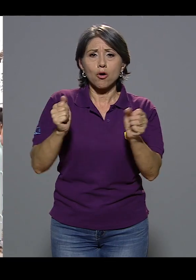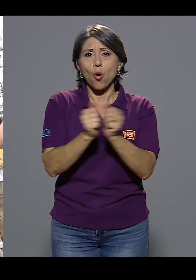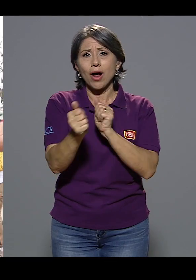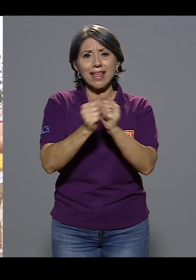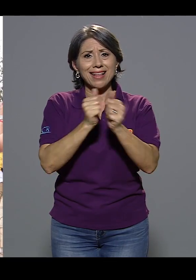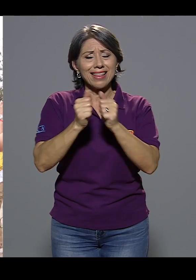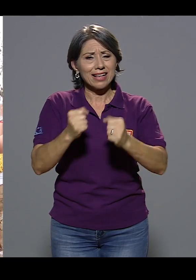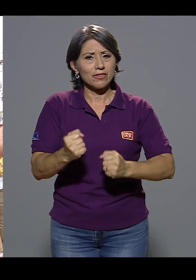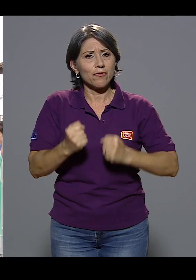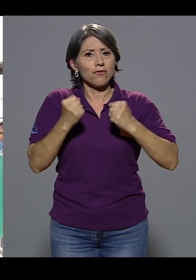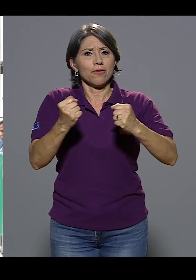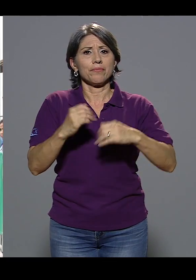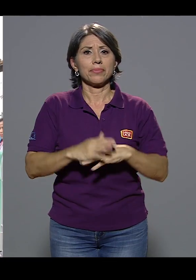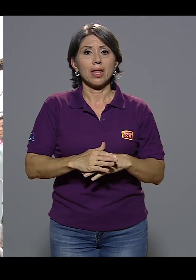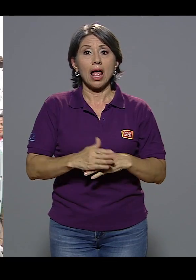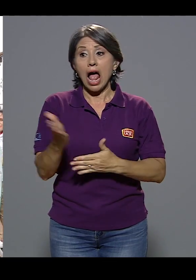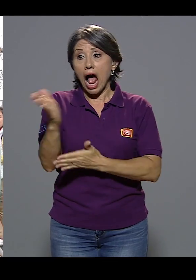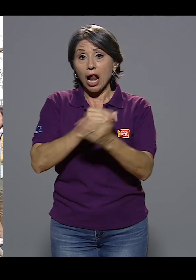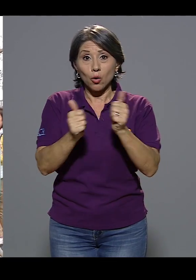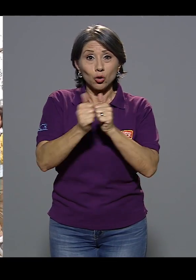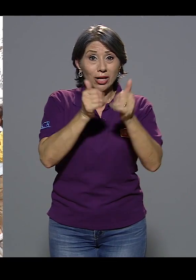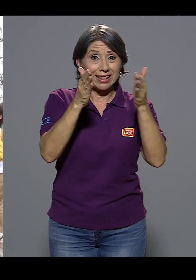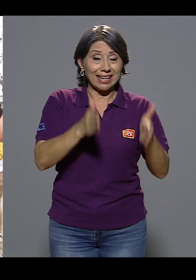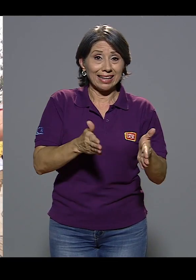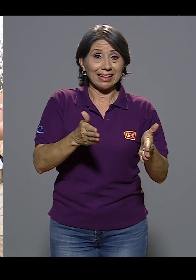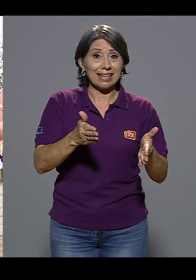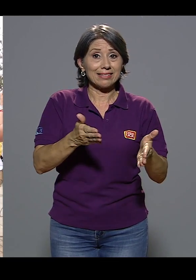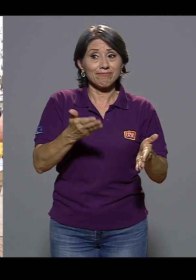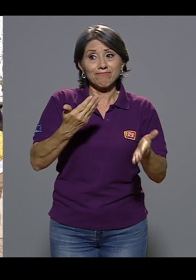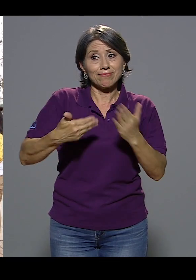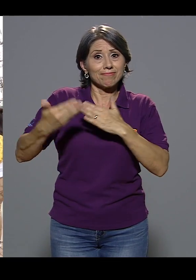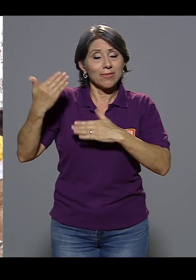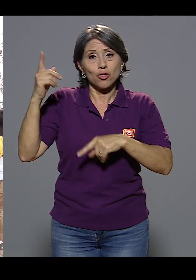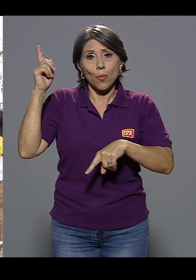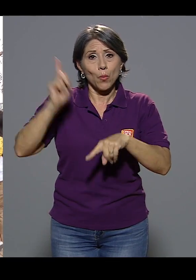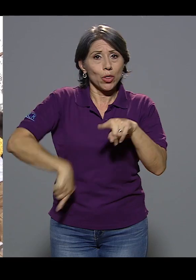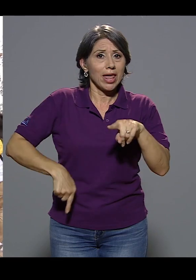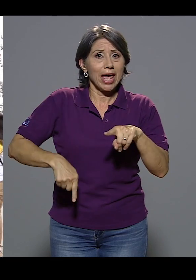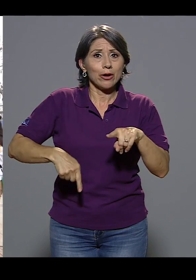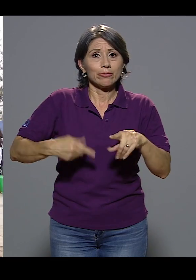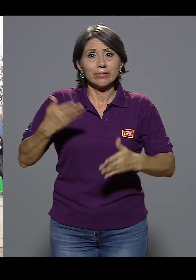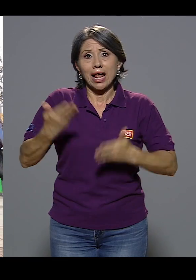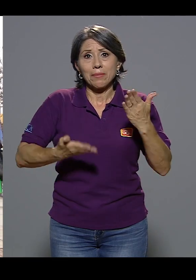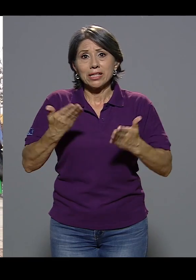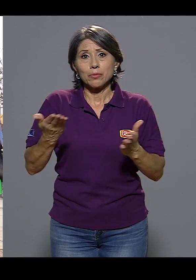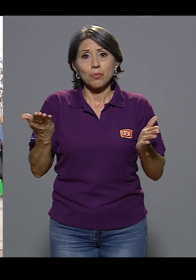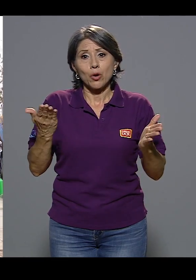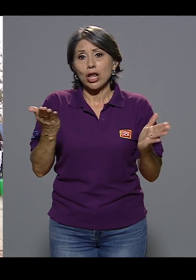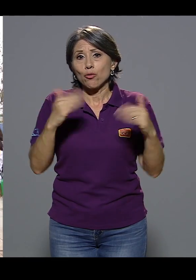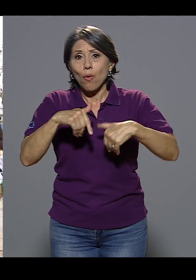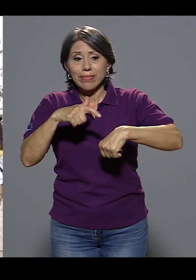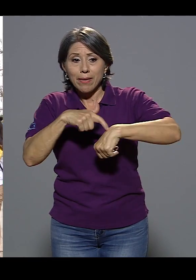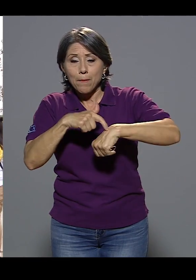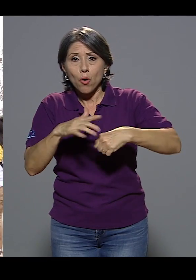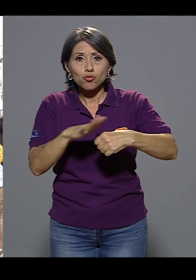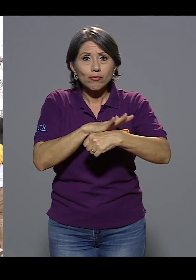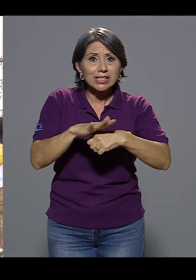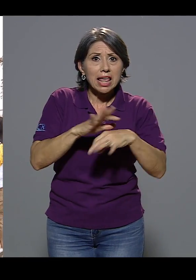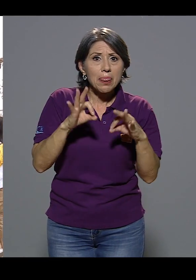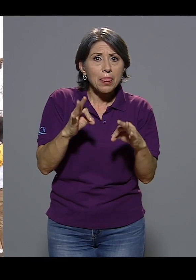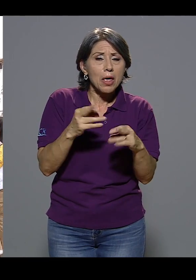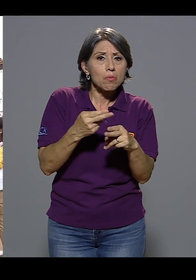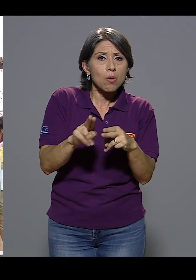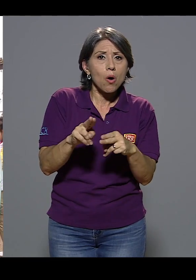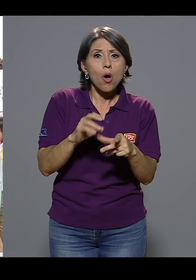No descartar atletas que tienen opción, que aunque no pudieron, ya sea porque no alcanzaron la marca o ya sea